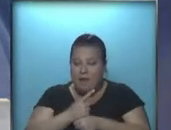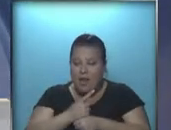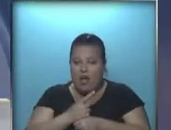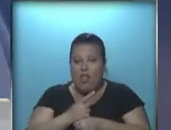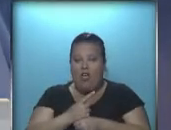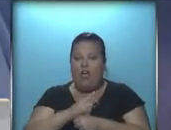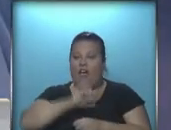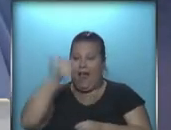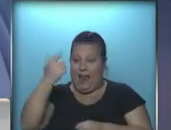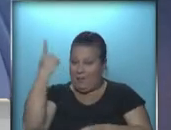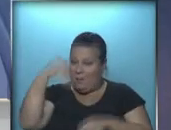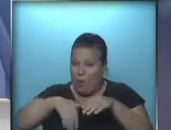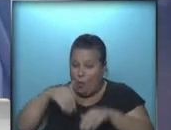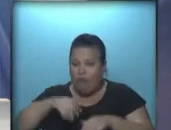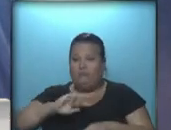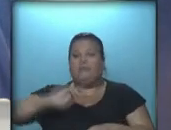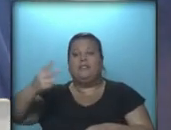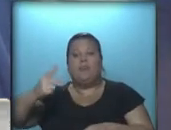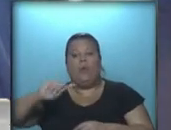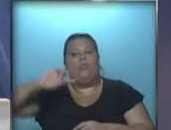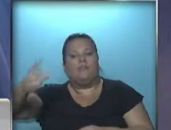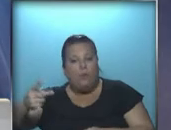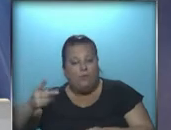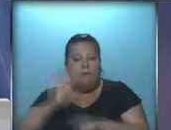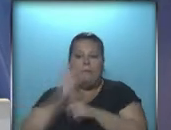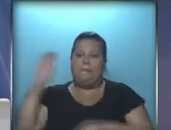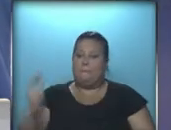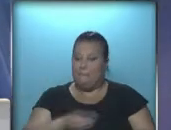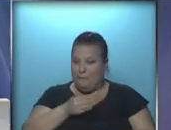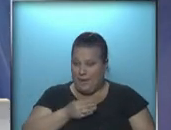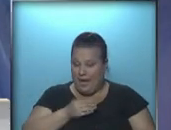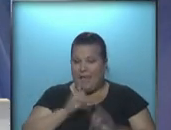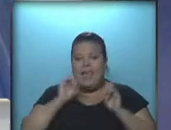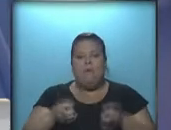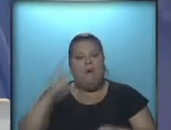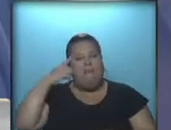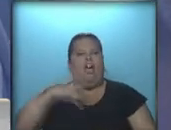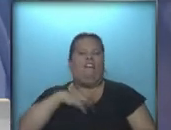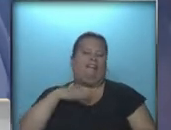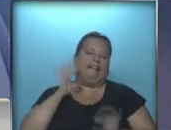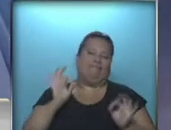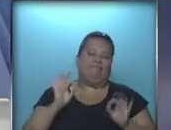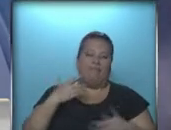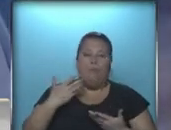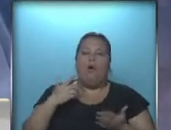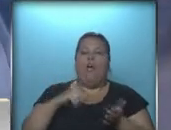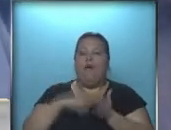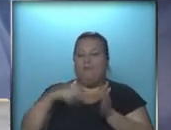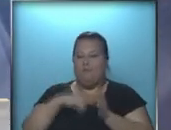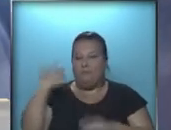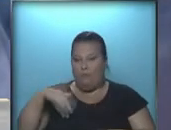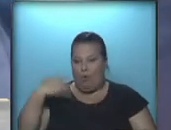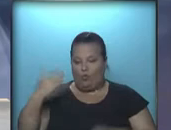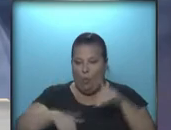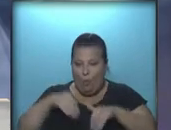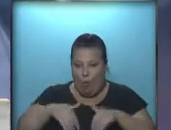la primera vuelta, salió segundo en la segunda vuelta, o sea, perdió a pesar de confiarse por tener una importante